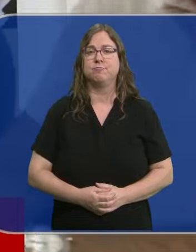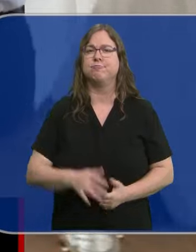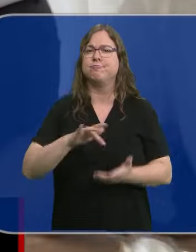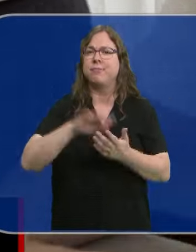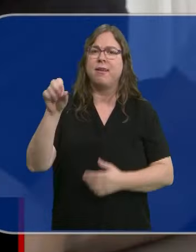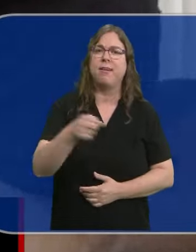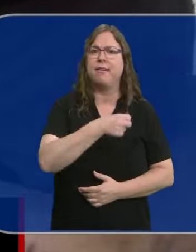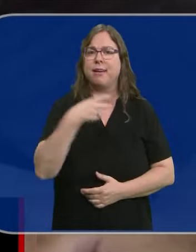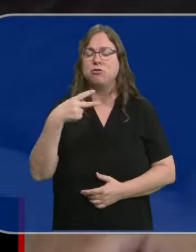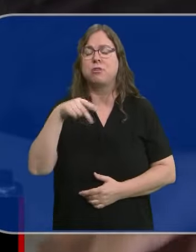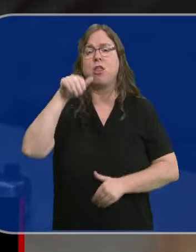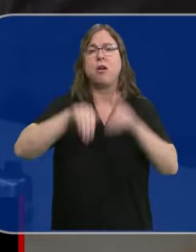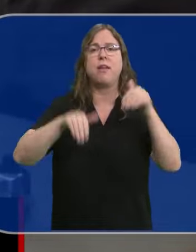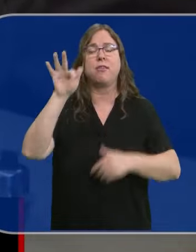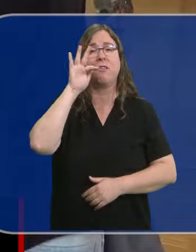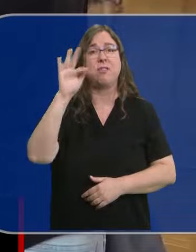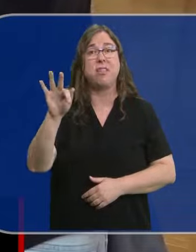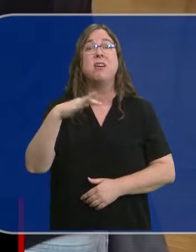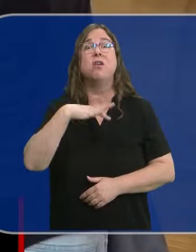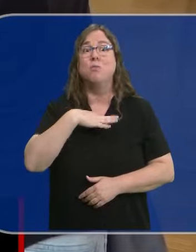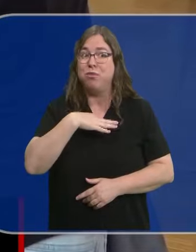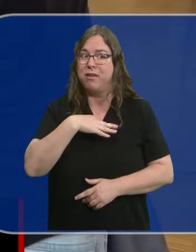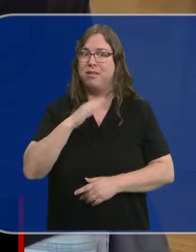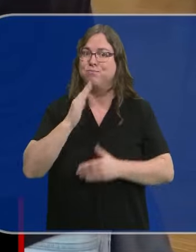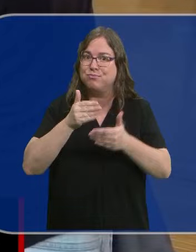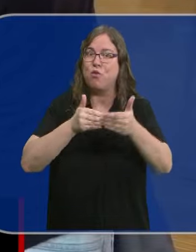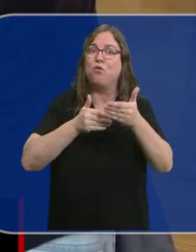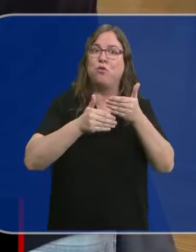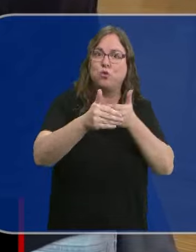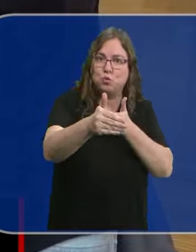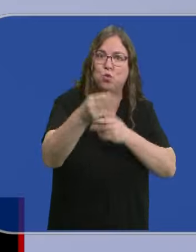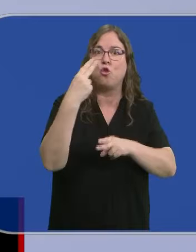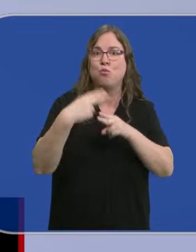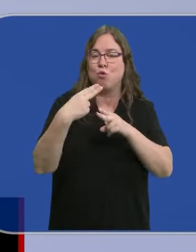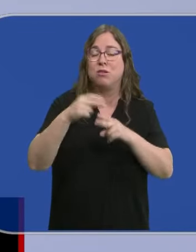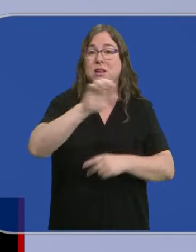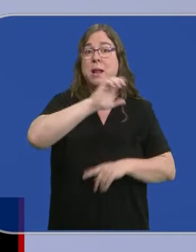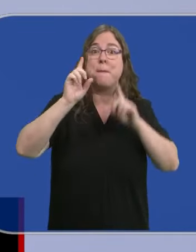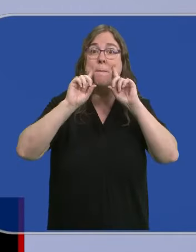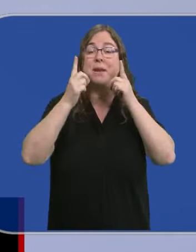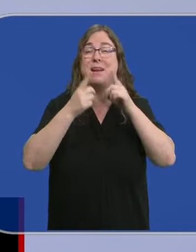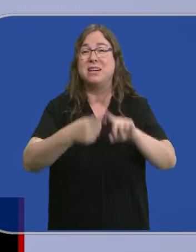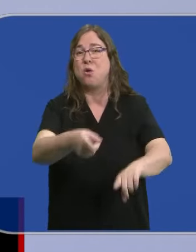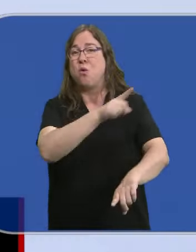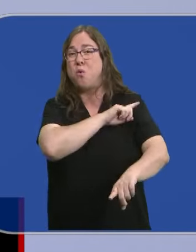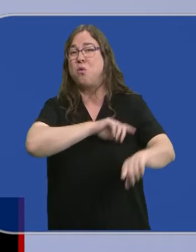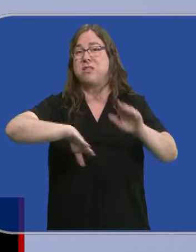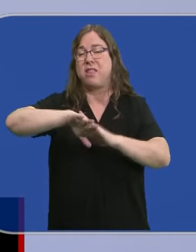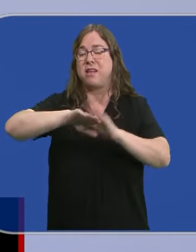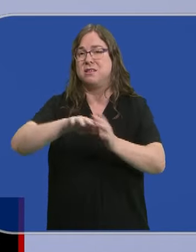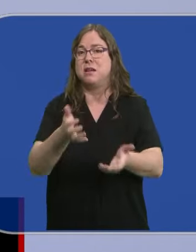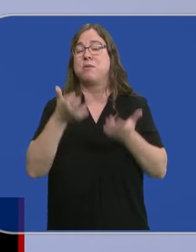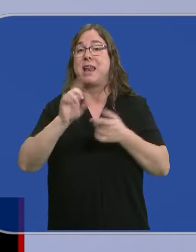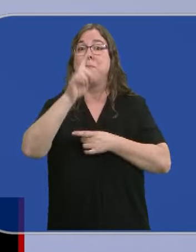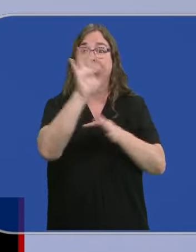Repasaremos los resultados de las elecciones en Francia que pueden marcar el futuro de la política europea. Por primera vez la ultraderecha ha ganado en la primera vuelta de